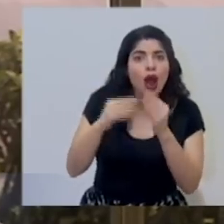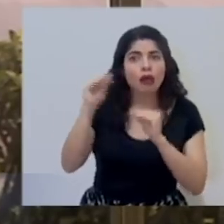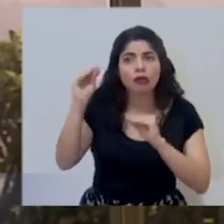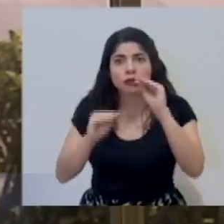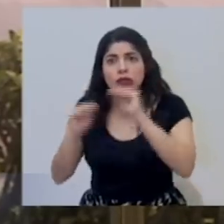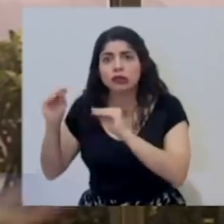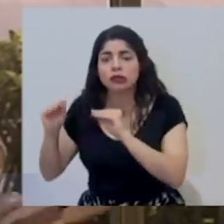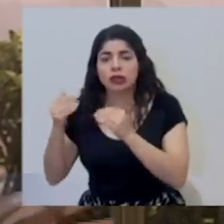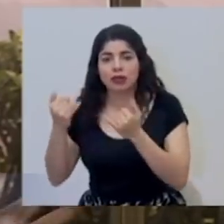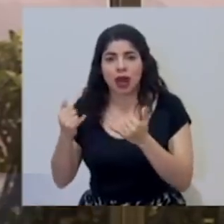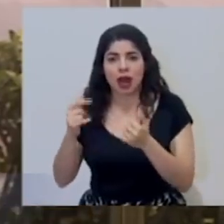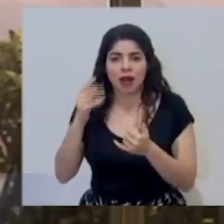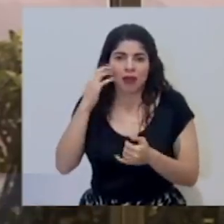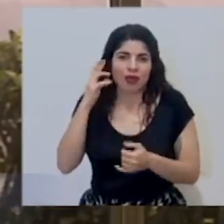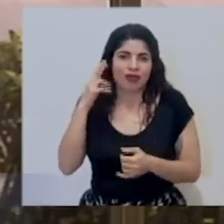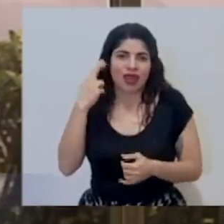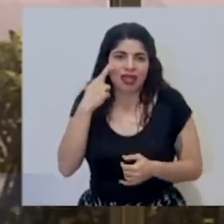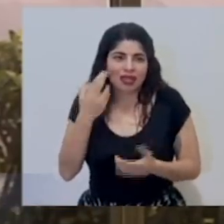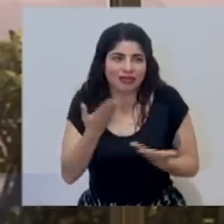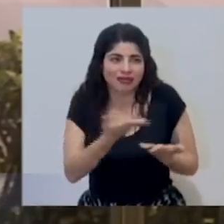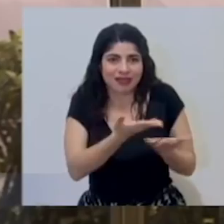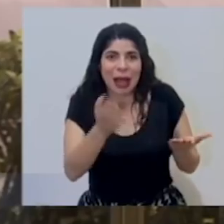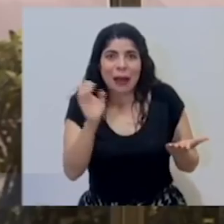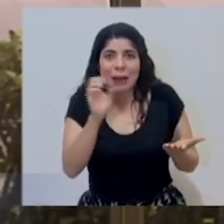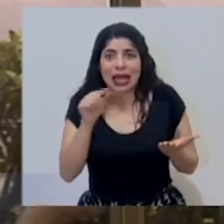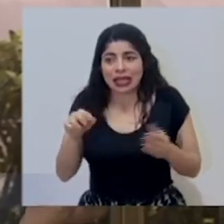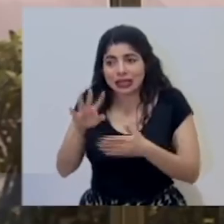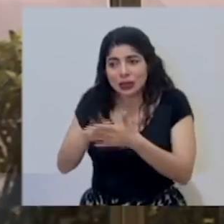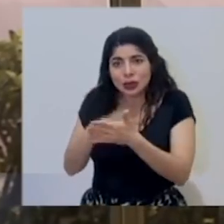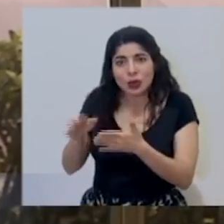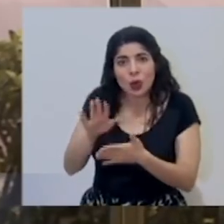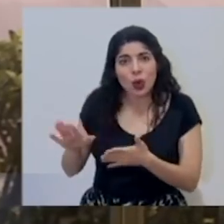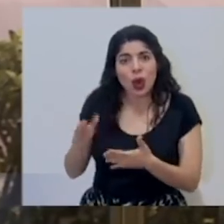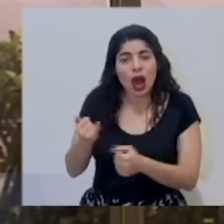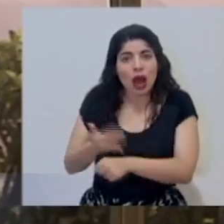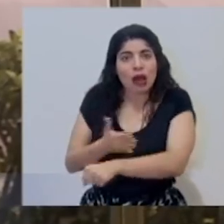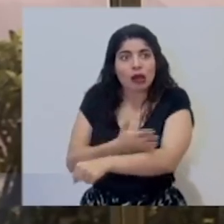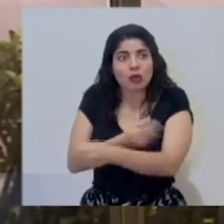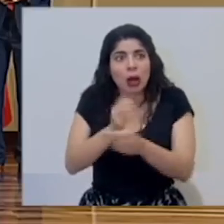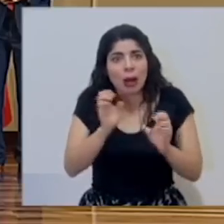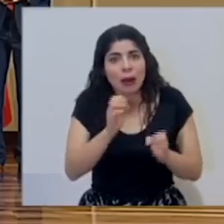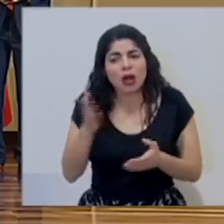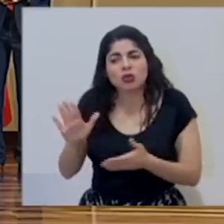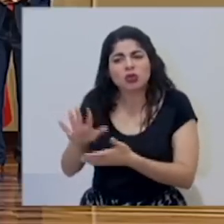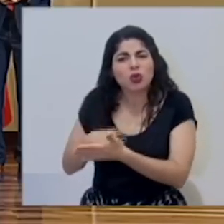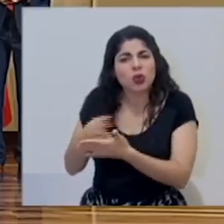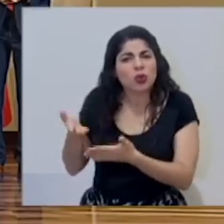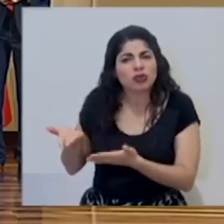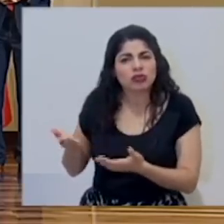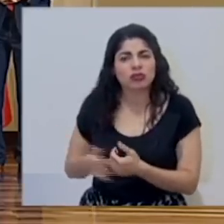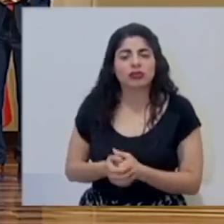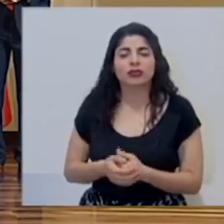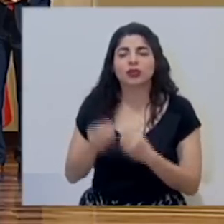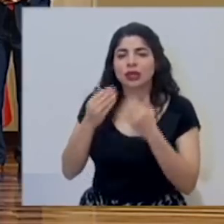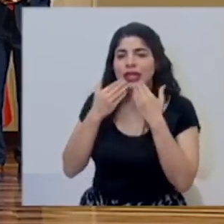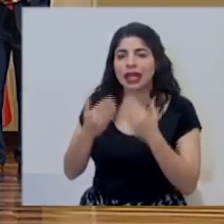están teniendo en razón del estado de emergencia y el grado de avance que ha tenido? Muchas gracias, señor presidente.